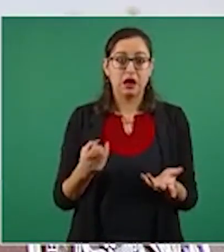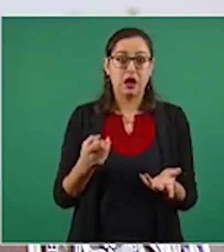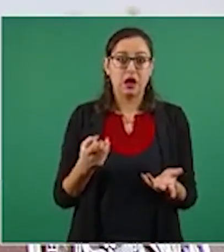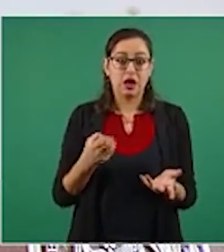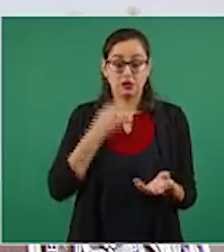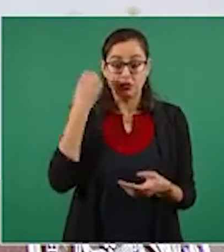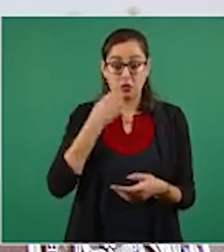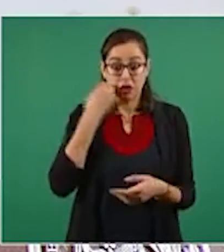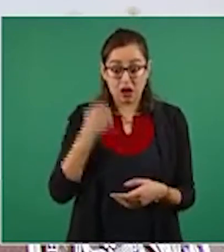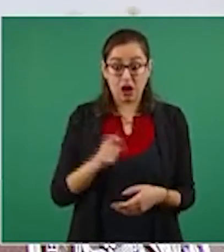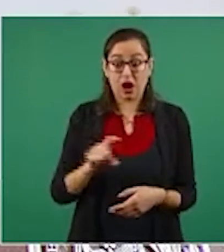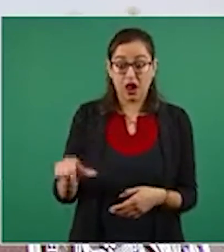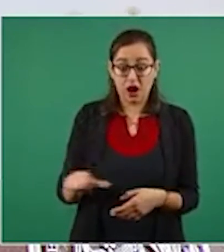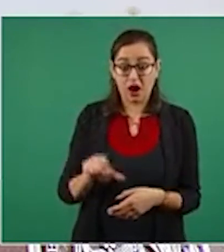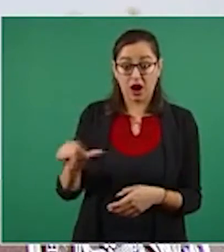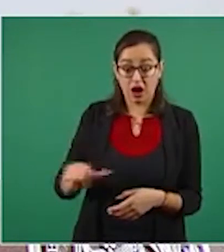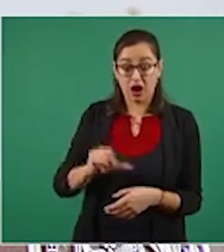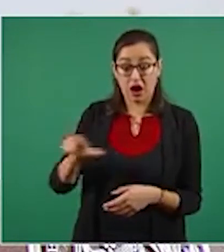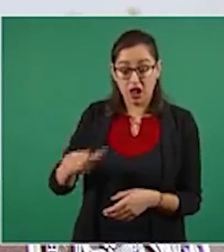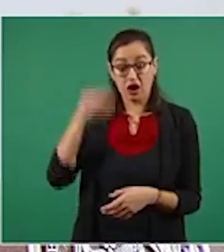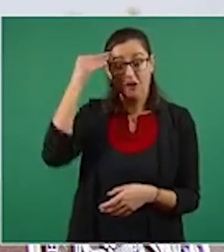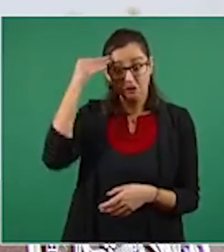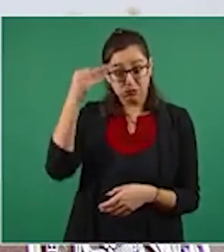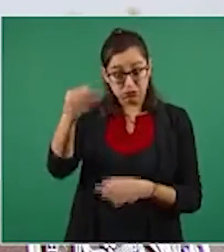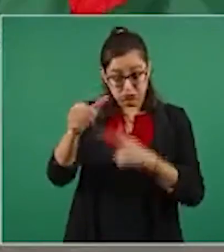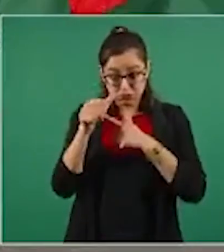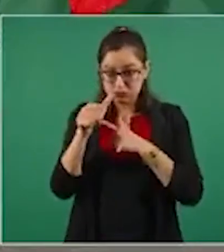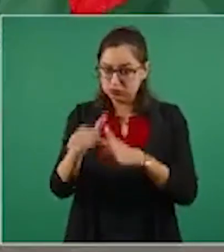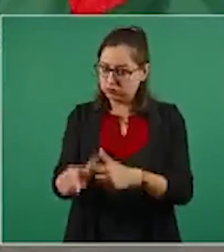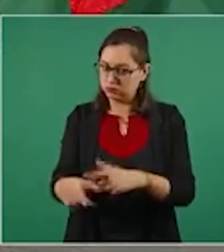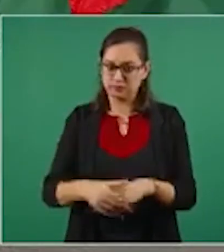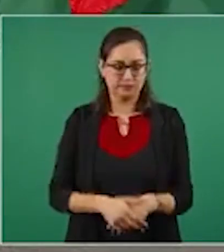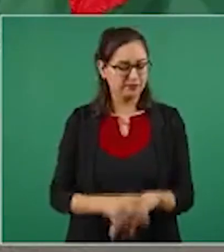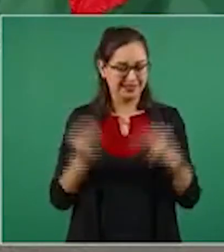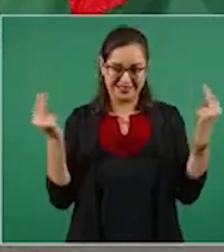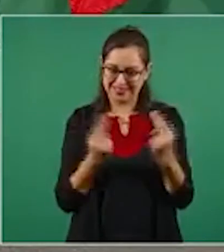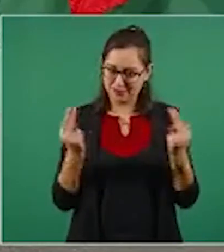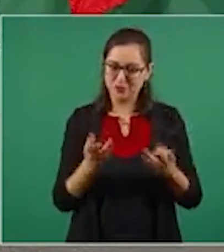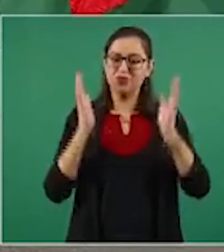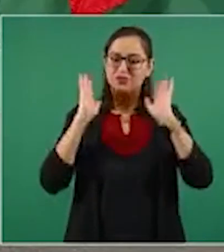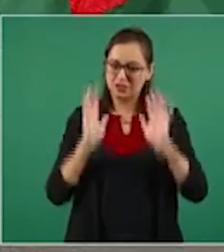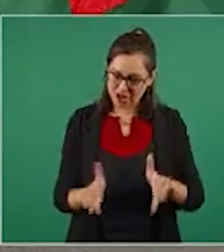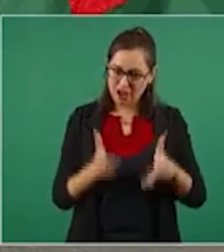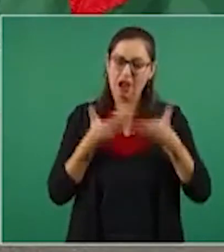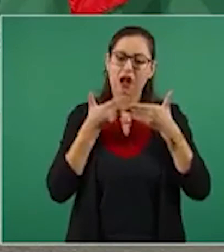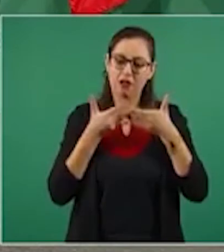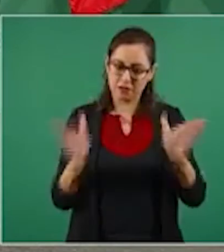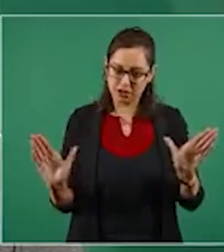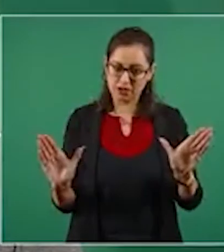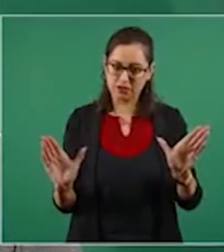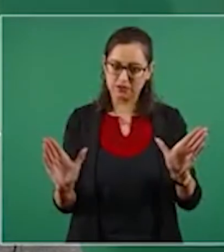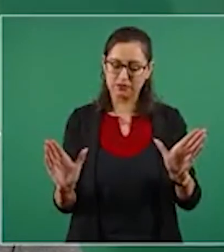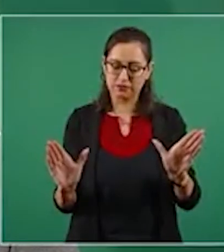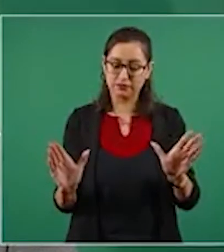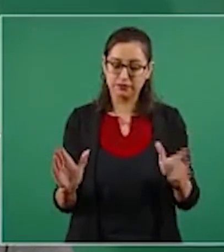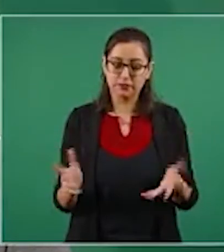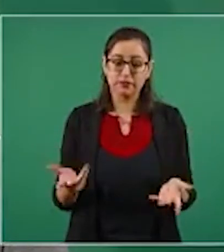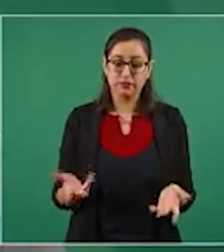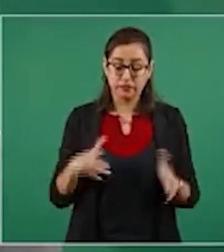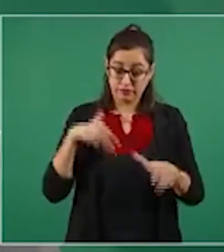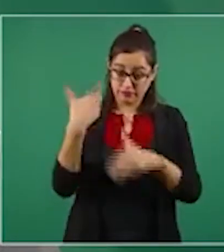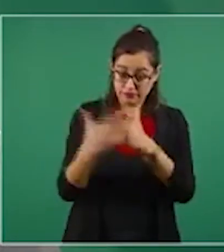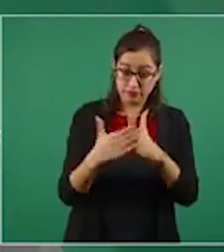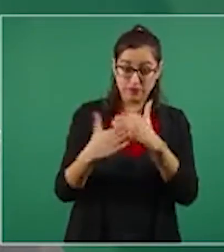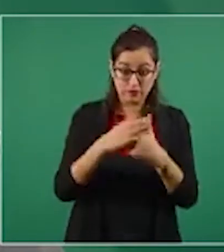seguir con las escuelas cerradas, necesitamos abrir. De modo que el inicio de clases